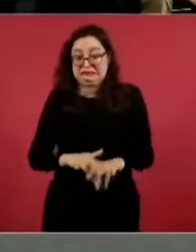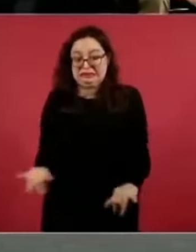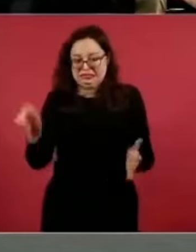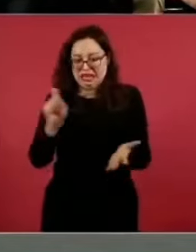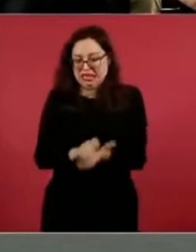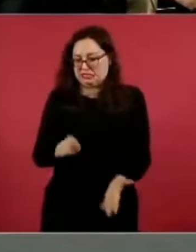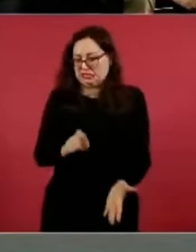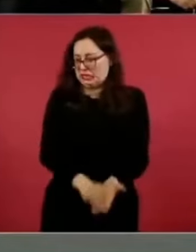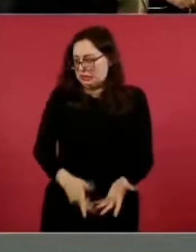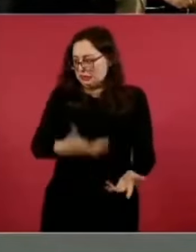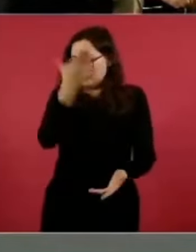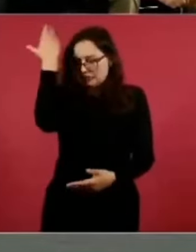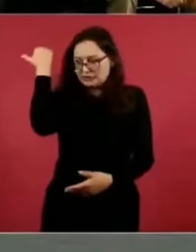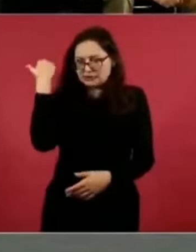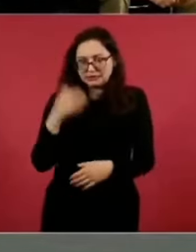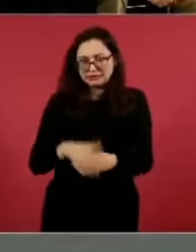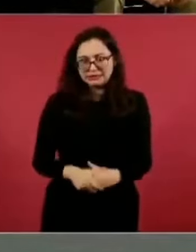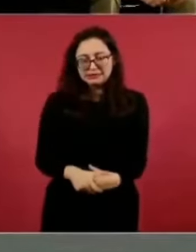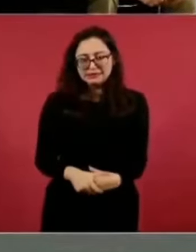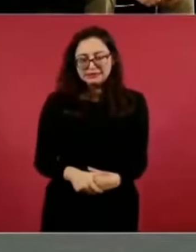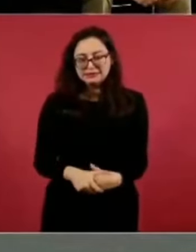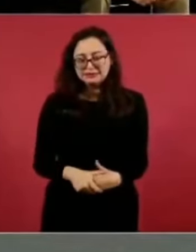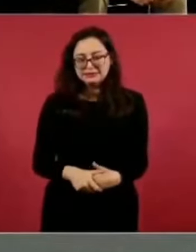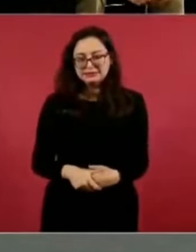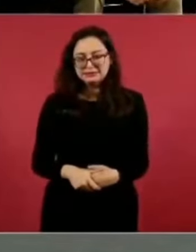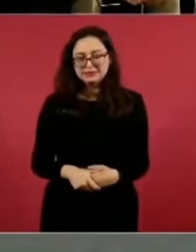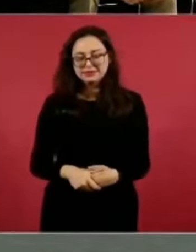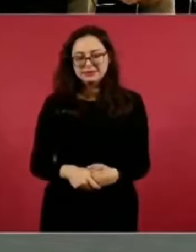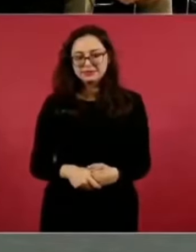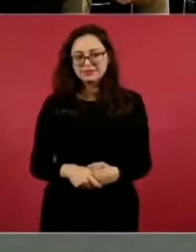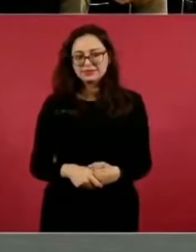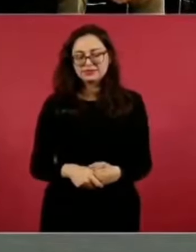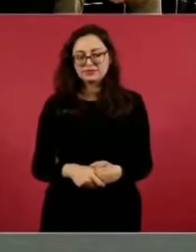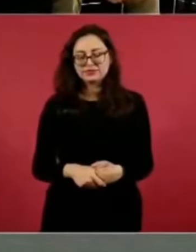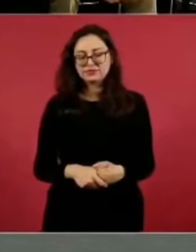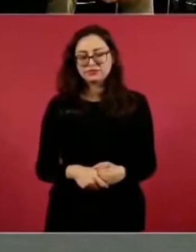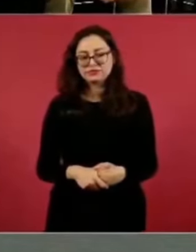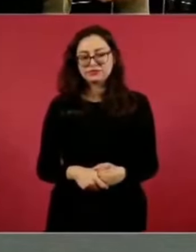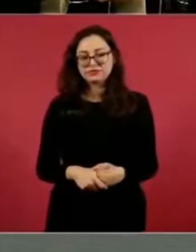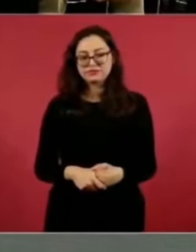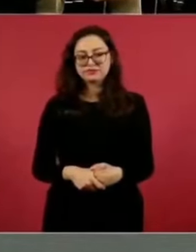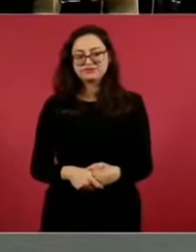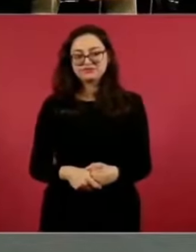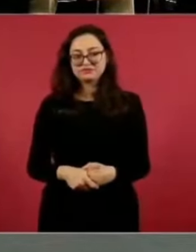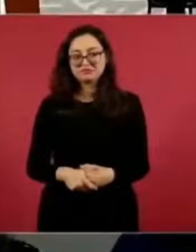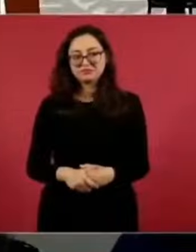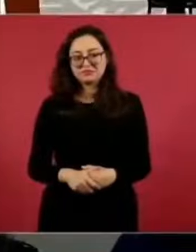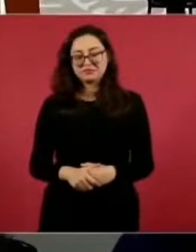aclaratoria,